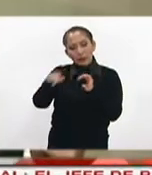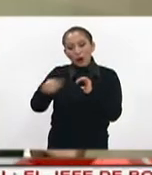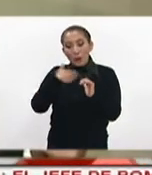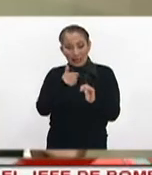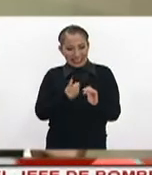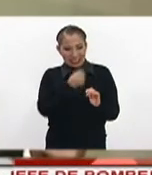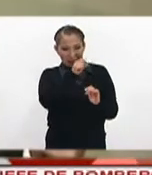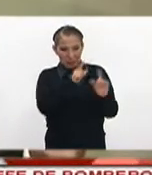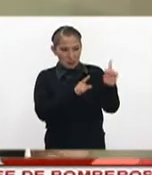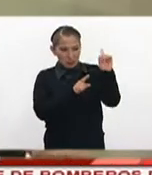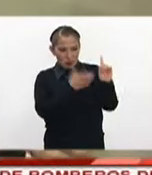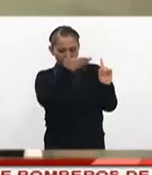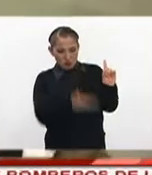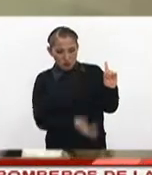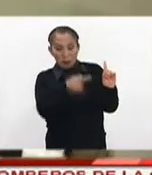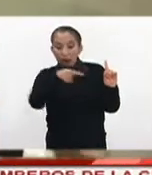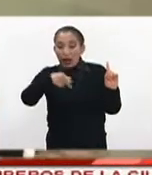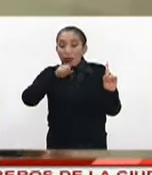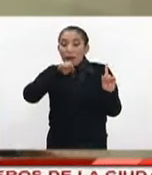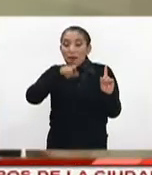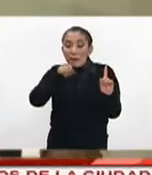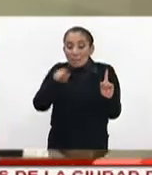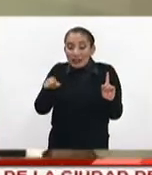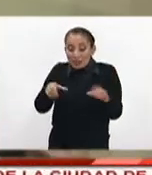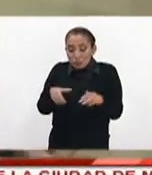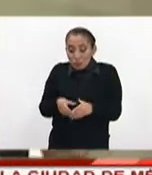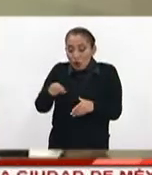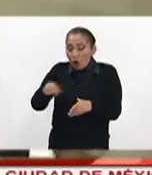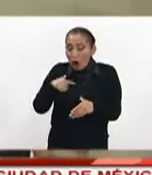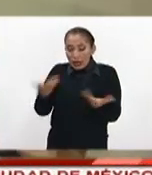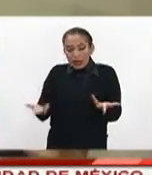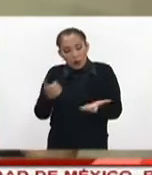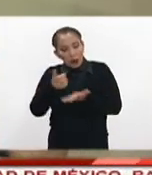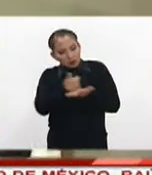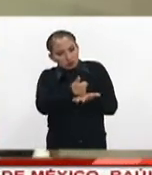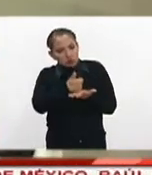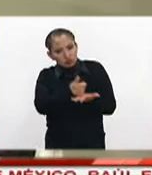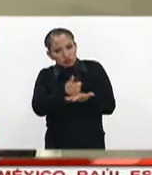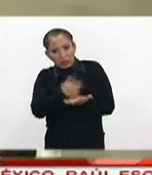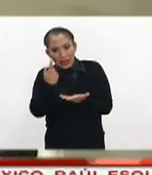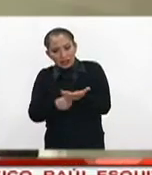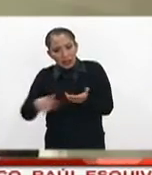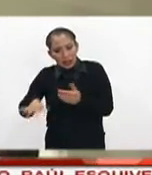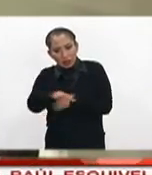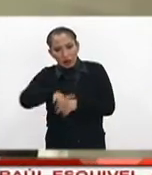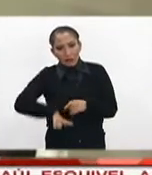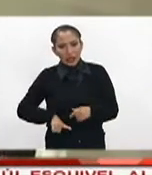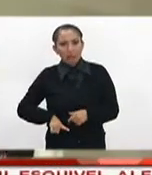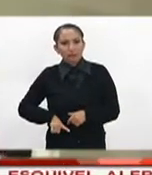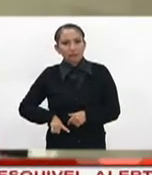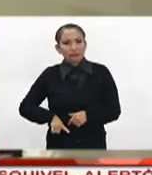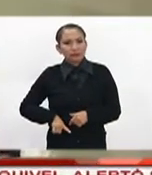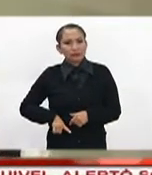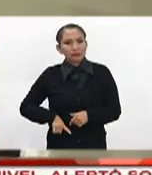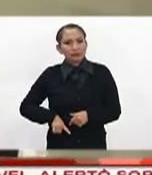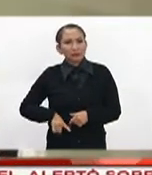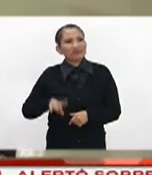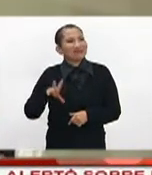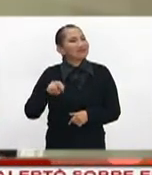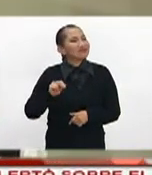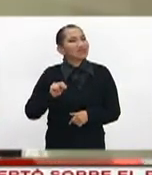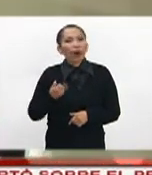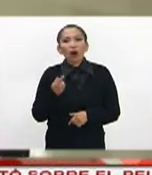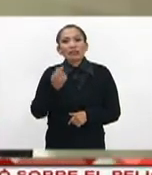presidente de la República, pero que al mismo tiempo son pesos y contrapesos dentro del propio gobierno. No es